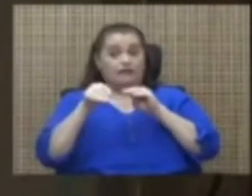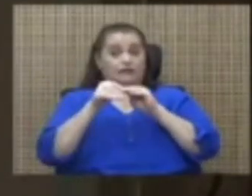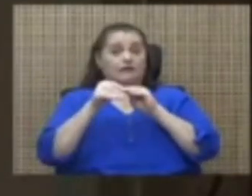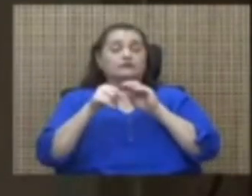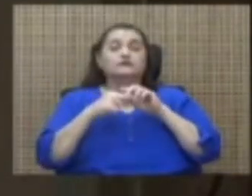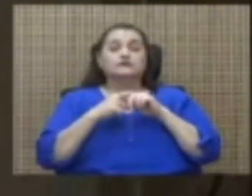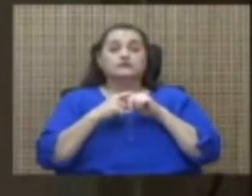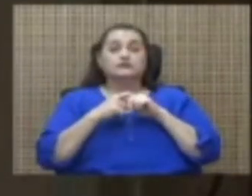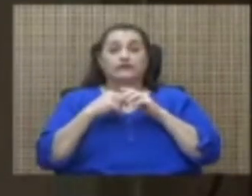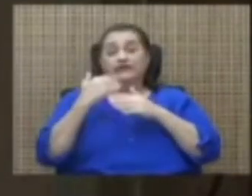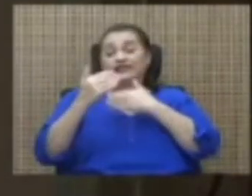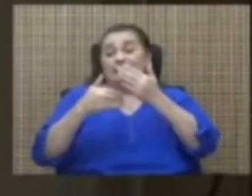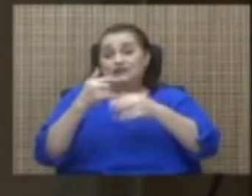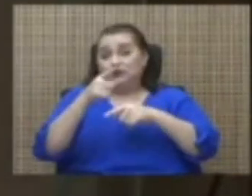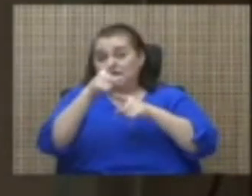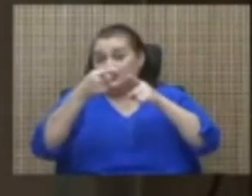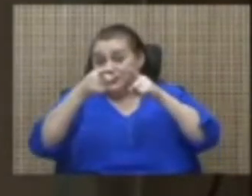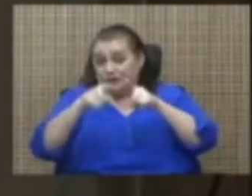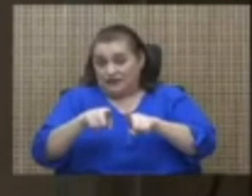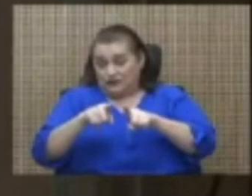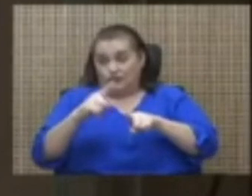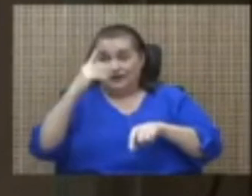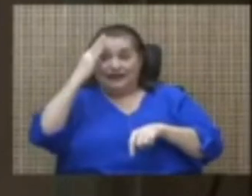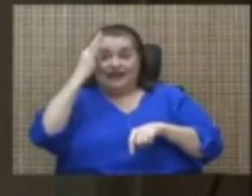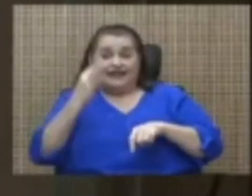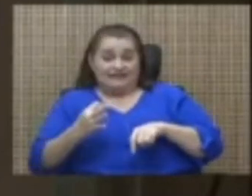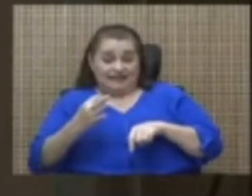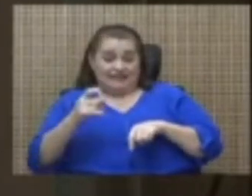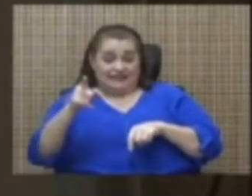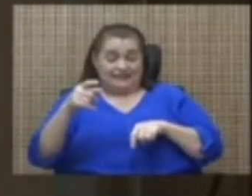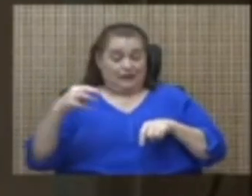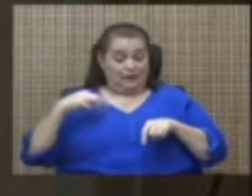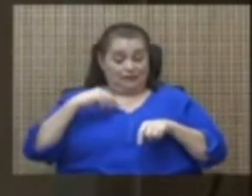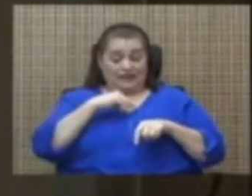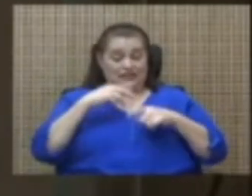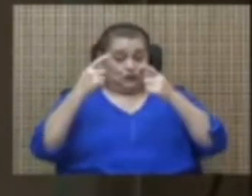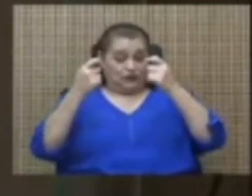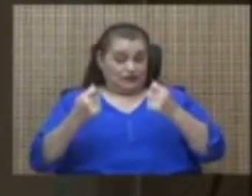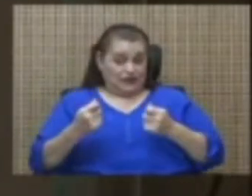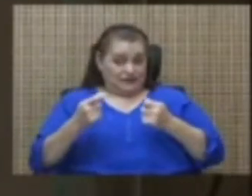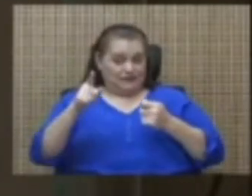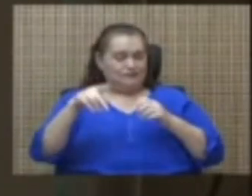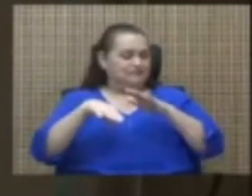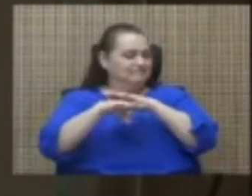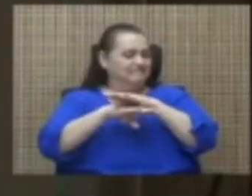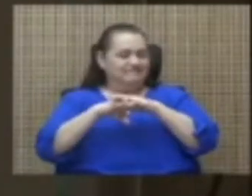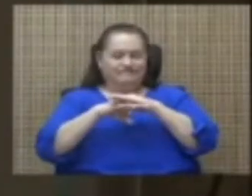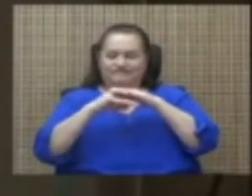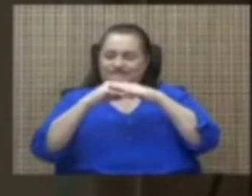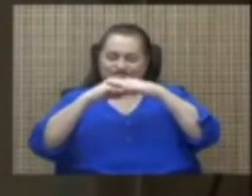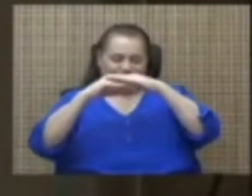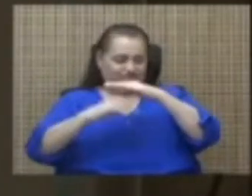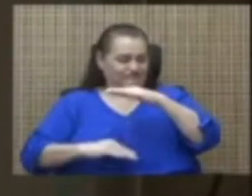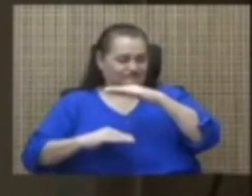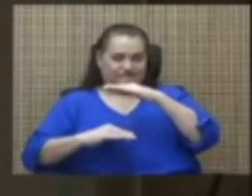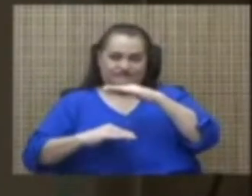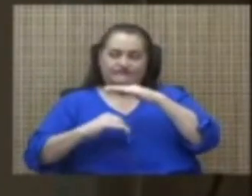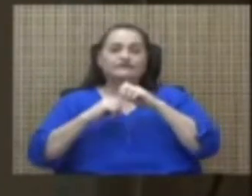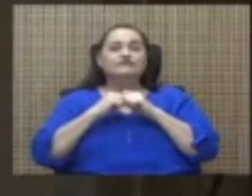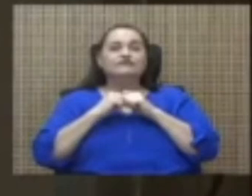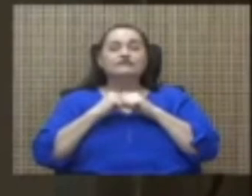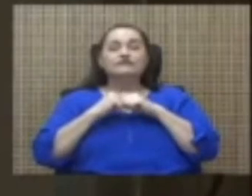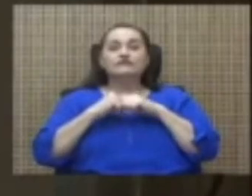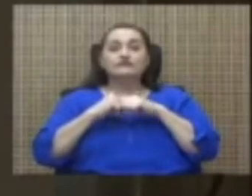bueno, luego de este evento la credibilidad del señor ministro de hacienda pues básicamente quedó en el piso y